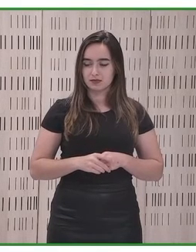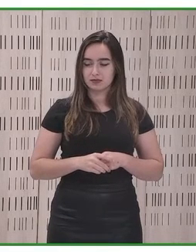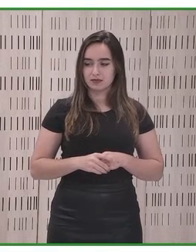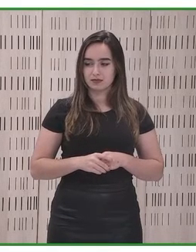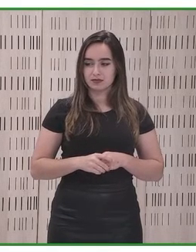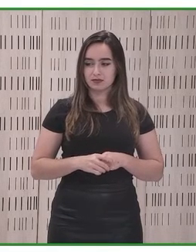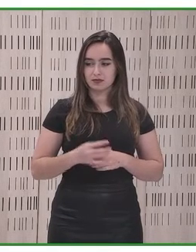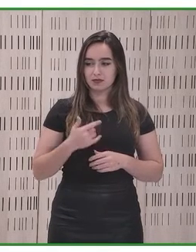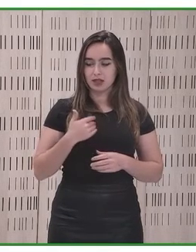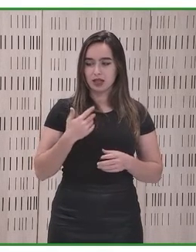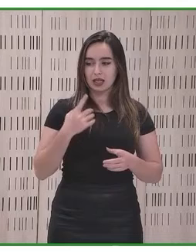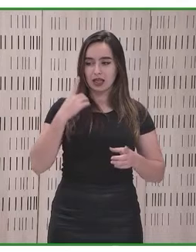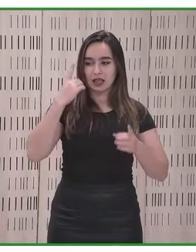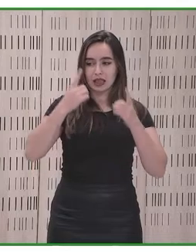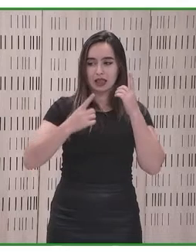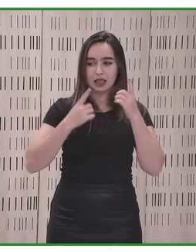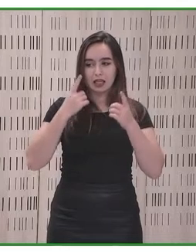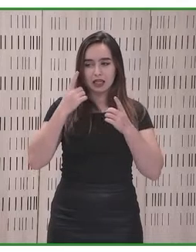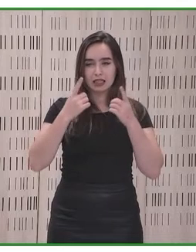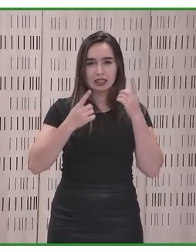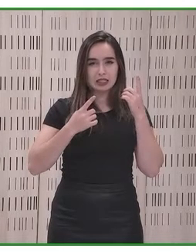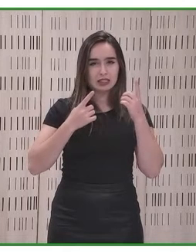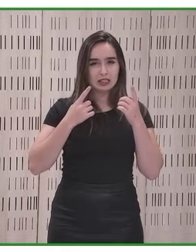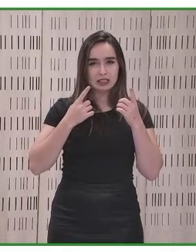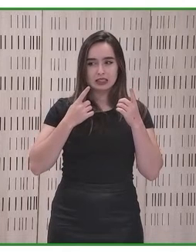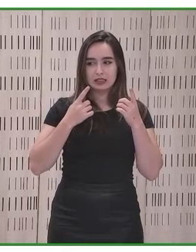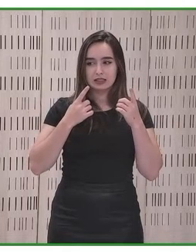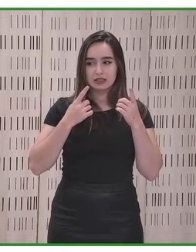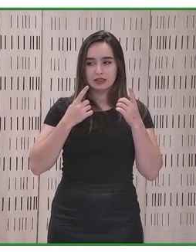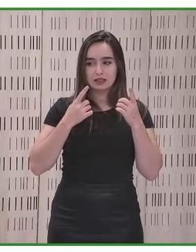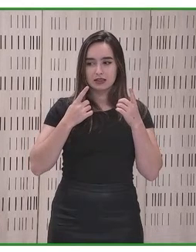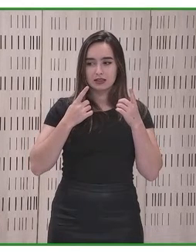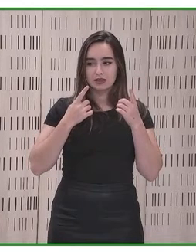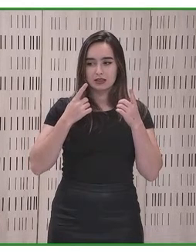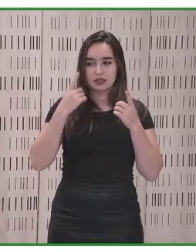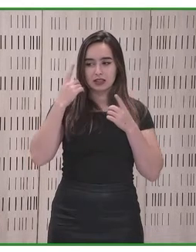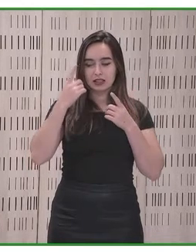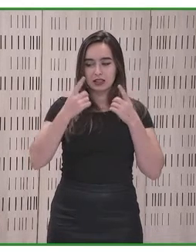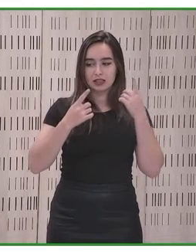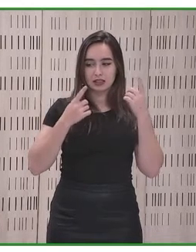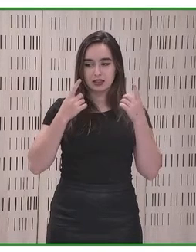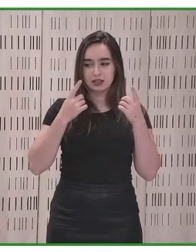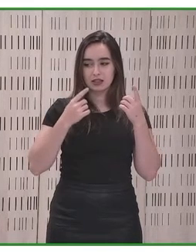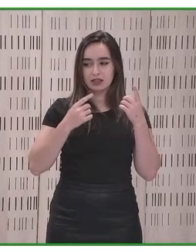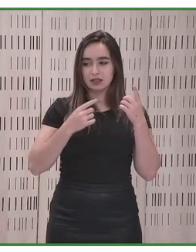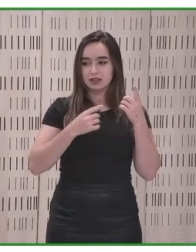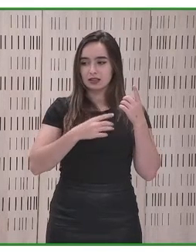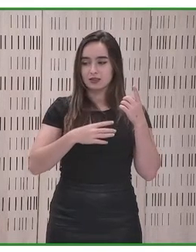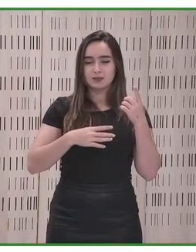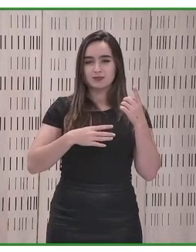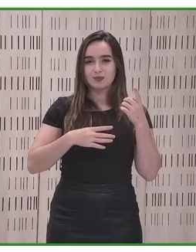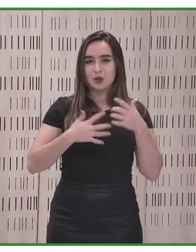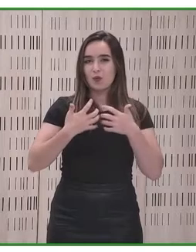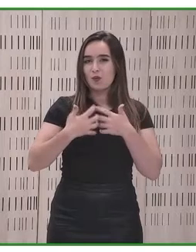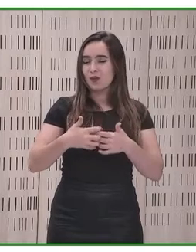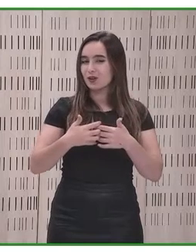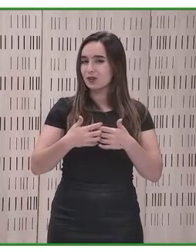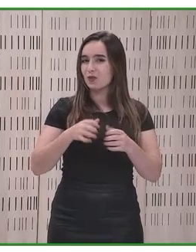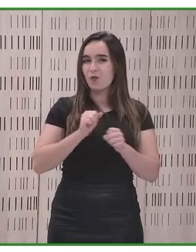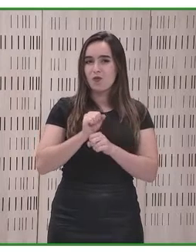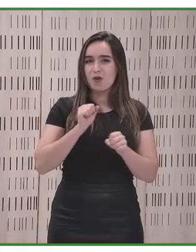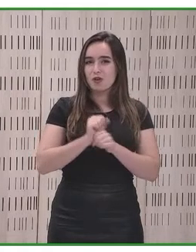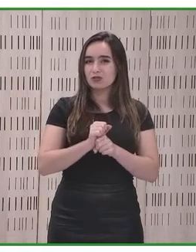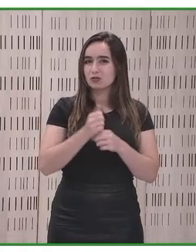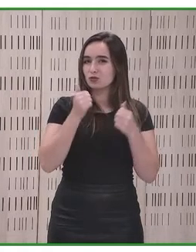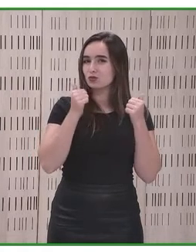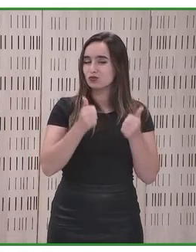Creo que no funciona suficientemente todavía para asegurarnos la puesta en práctica